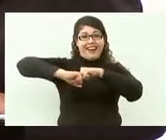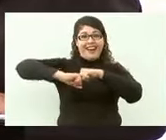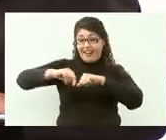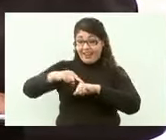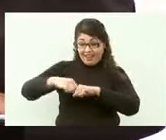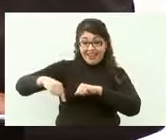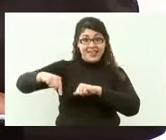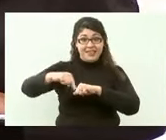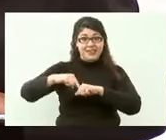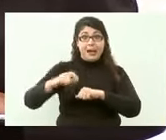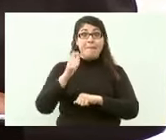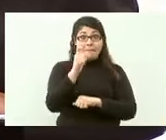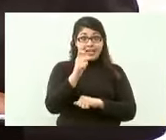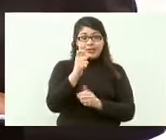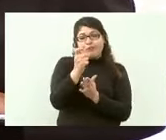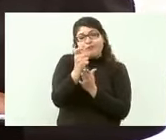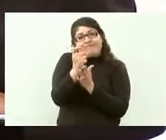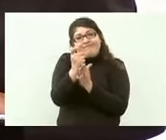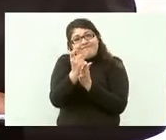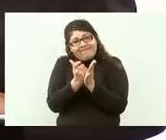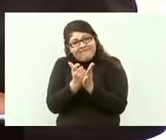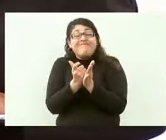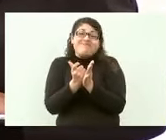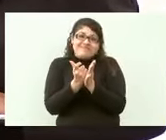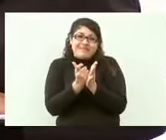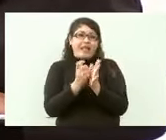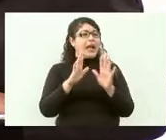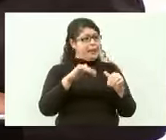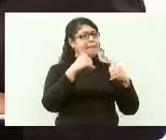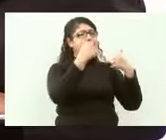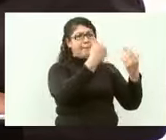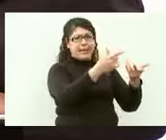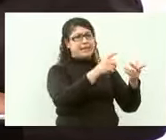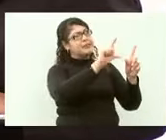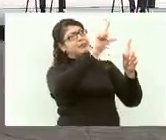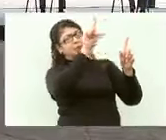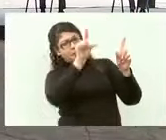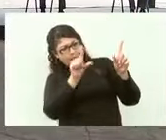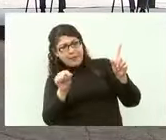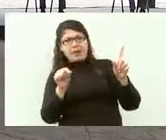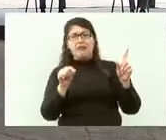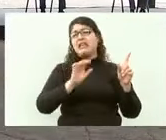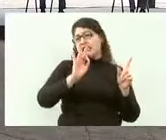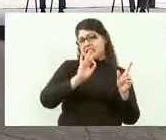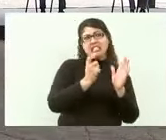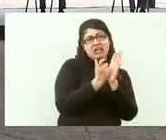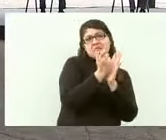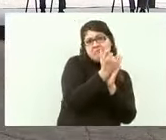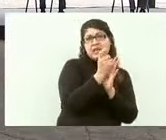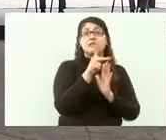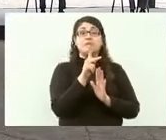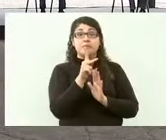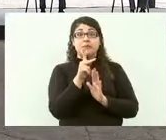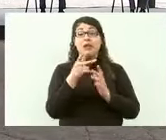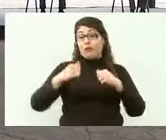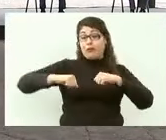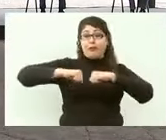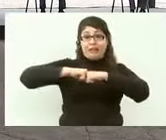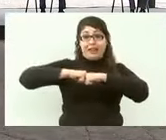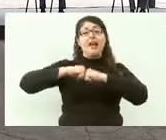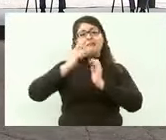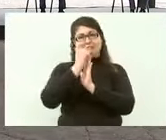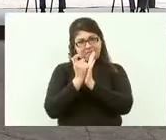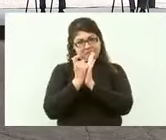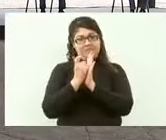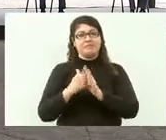que constantemente habían aumentos en los precios de la energía eléctrica y gasolinazos y eso se